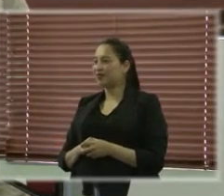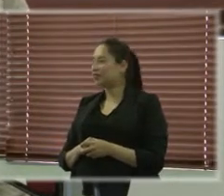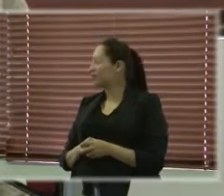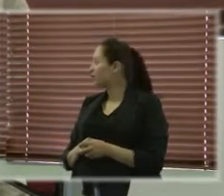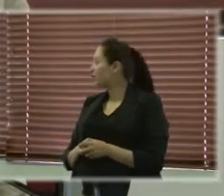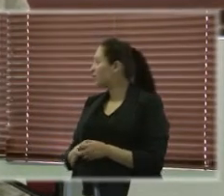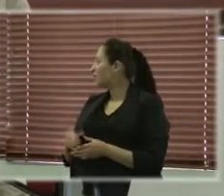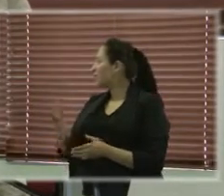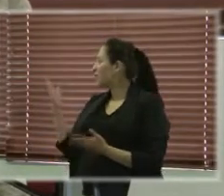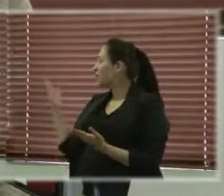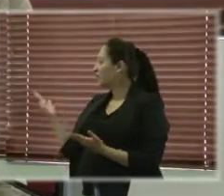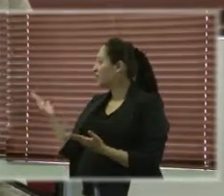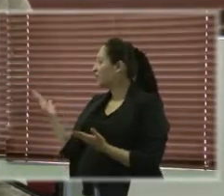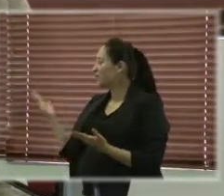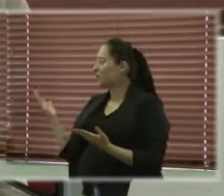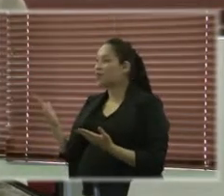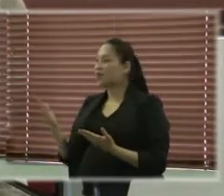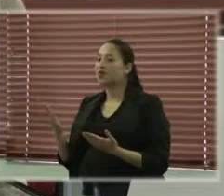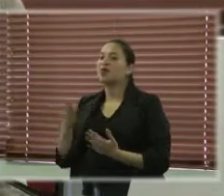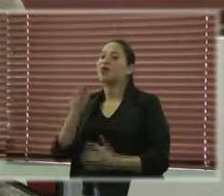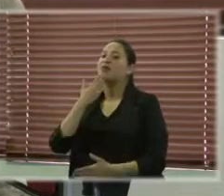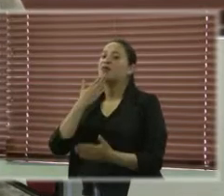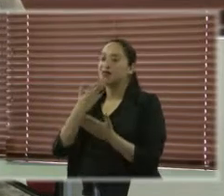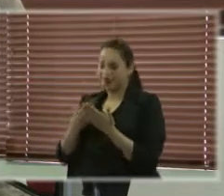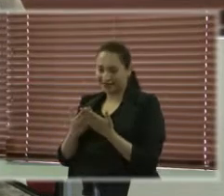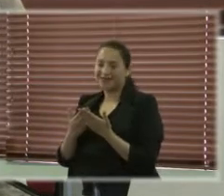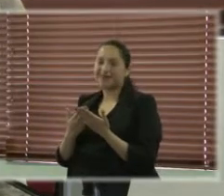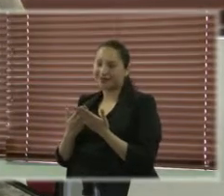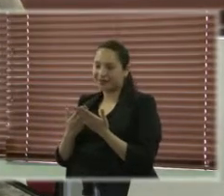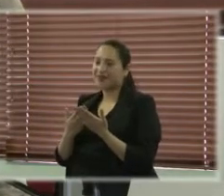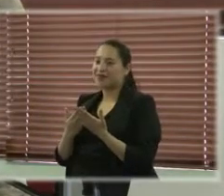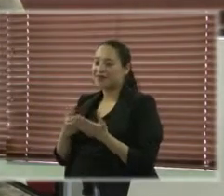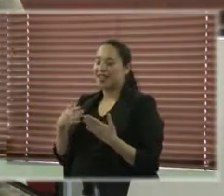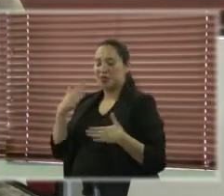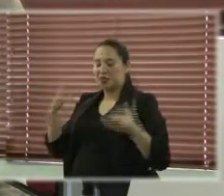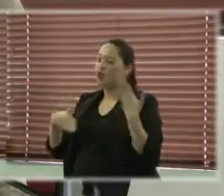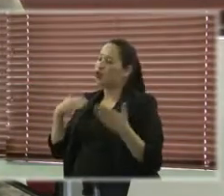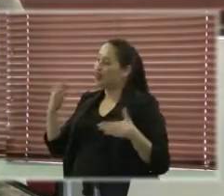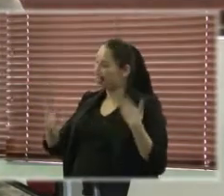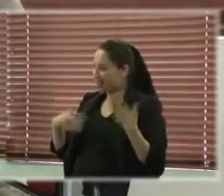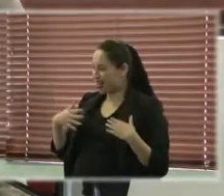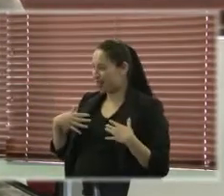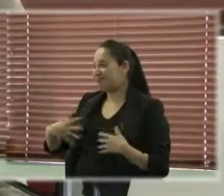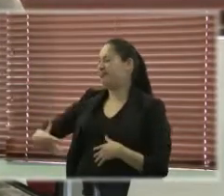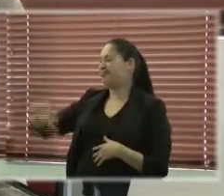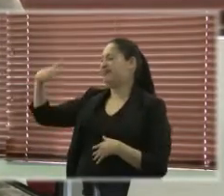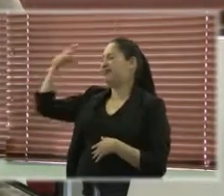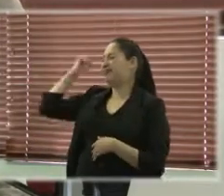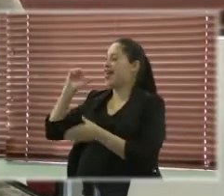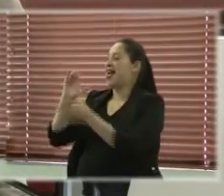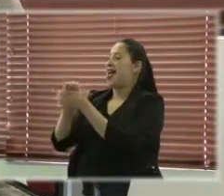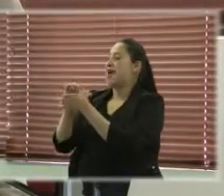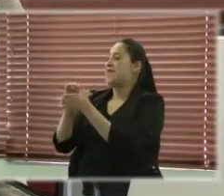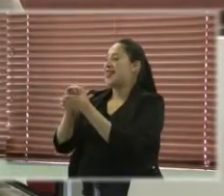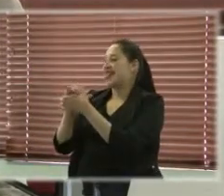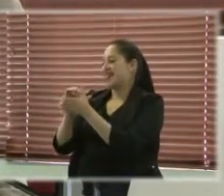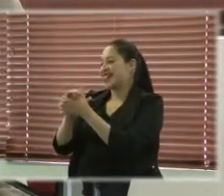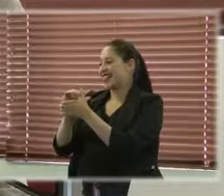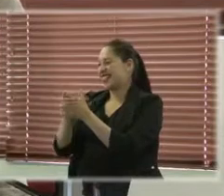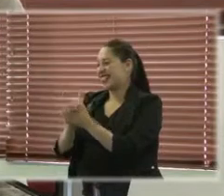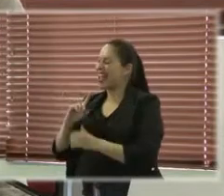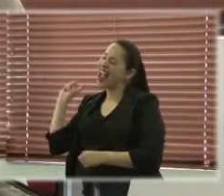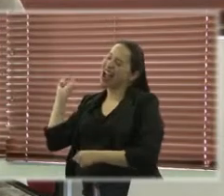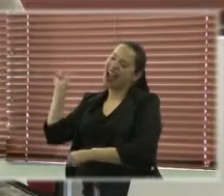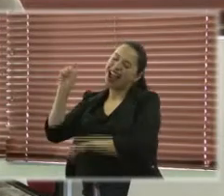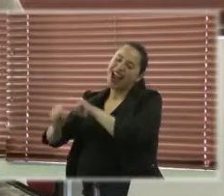Pues de verdad me da mucha alegría escuchar a Marta Lucía, somos viejas amigas, pero no por viejas sino que porque nuestra amistad es